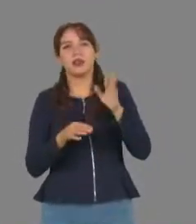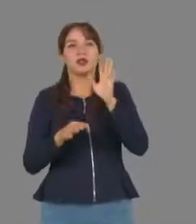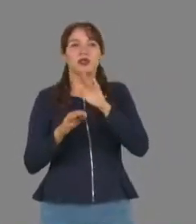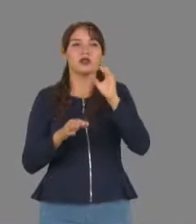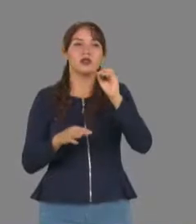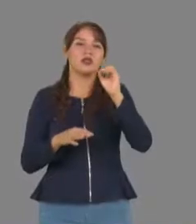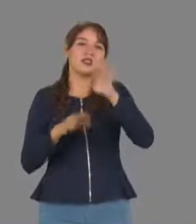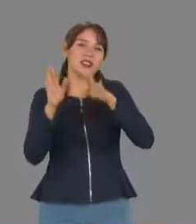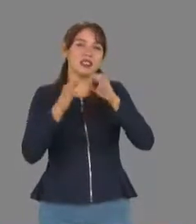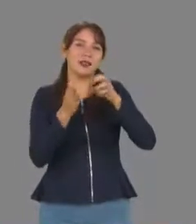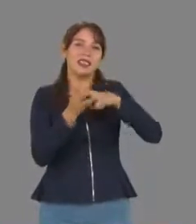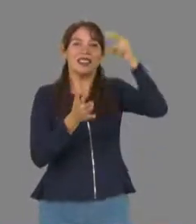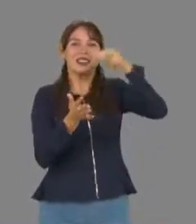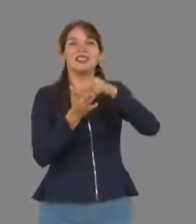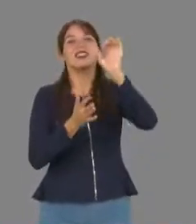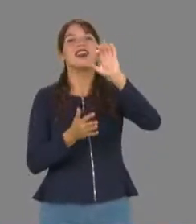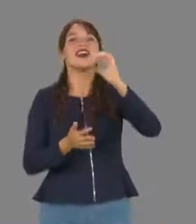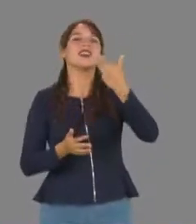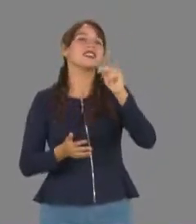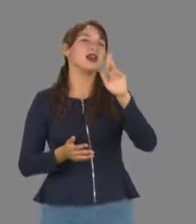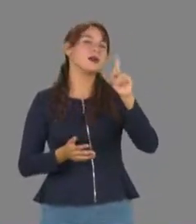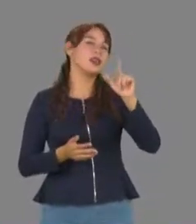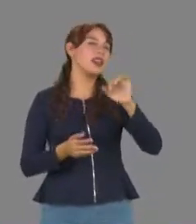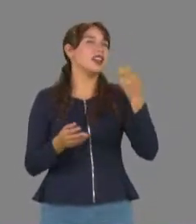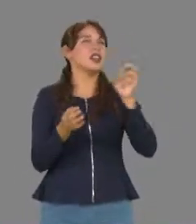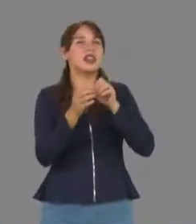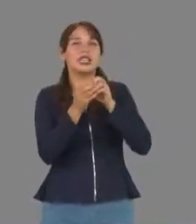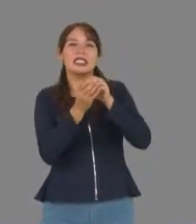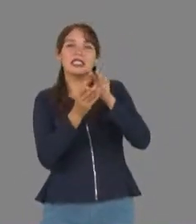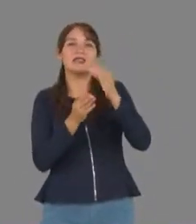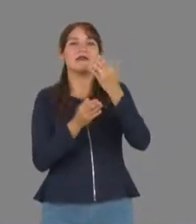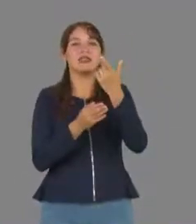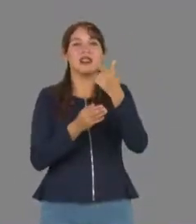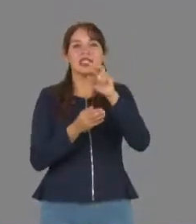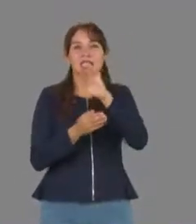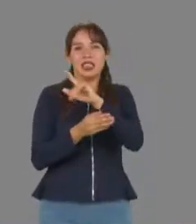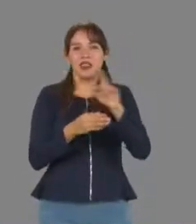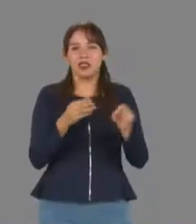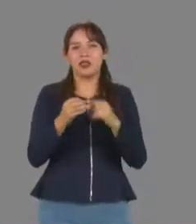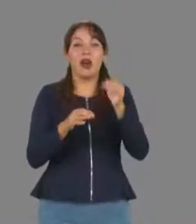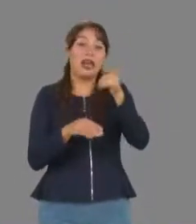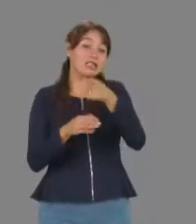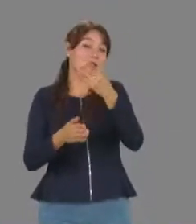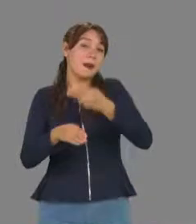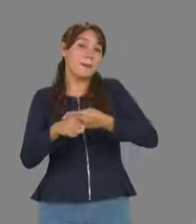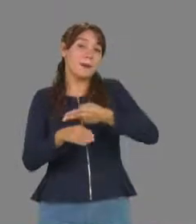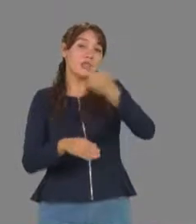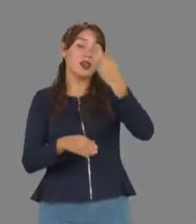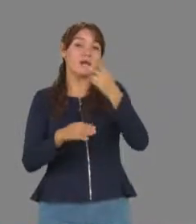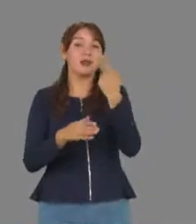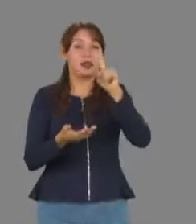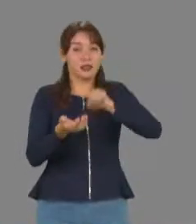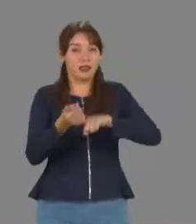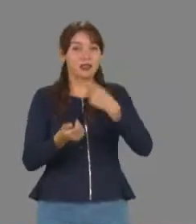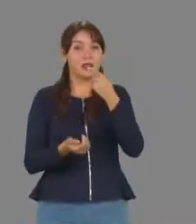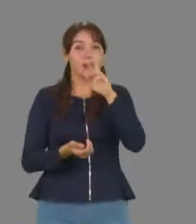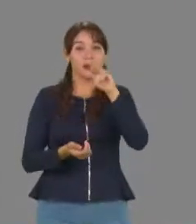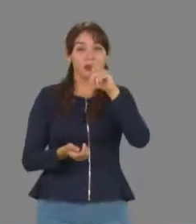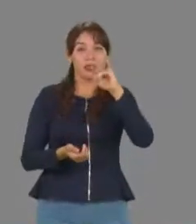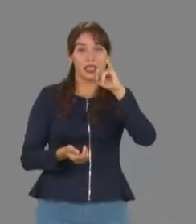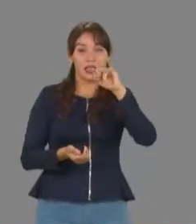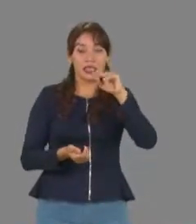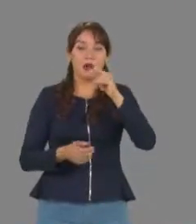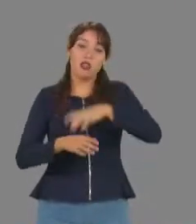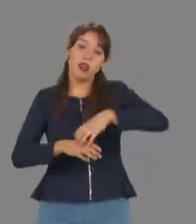ortópteros, los chapulines, las esperanzas, las grilletas, los grillos, como los insectos que tienen un mayor contenido de proteína en estado adulto.